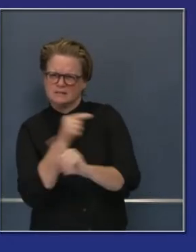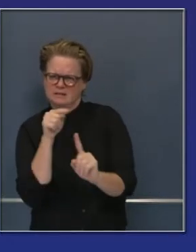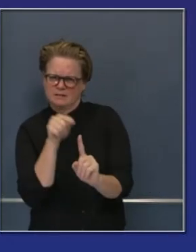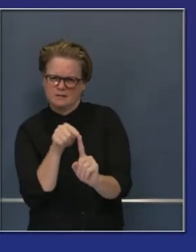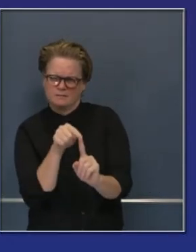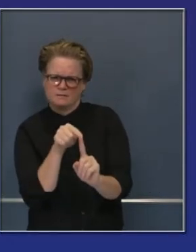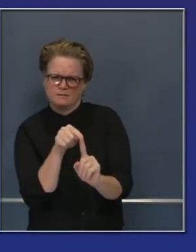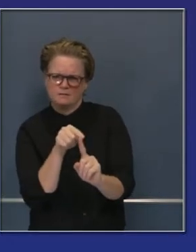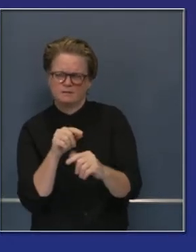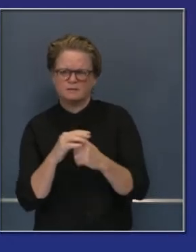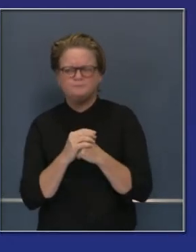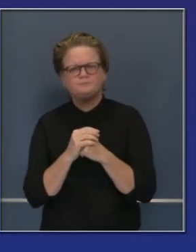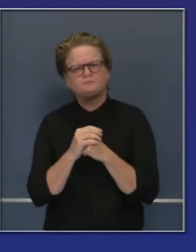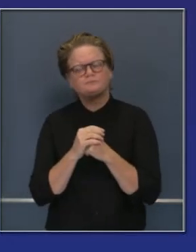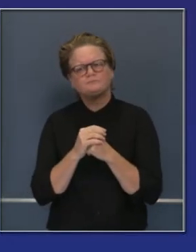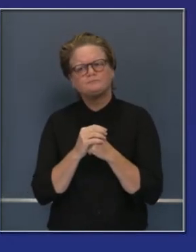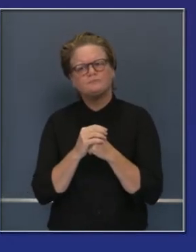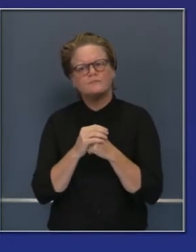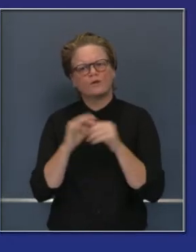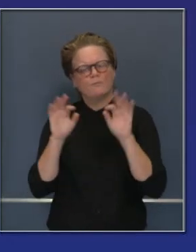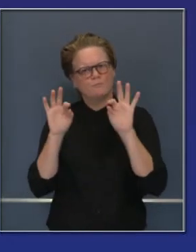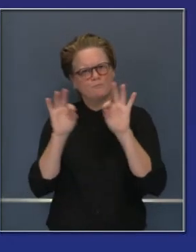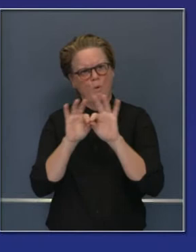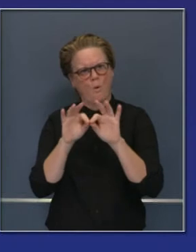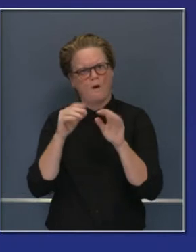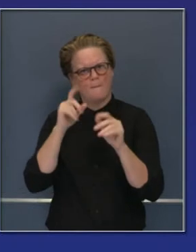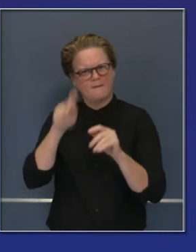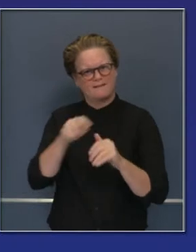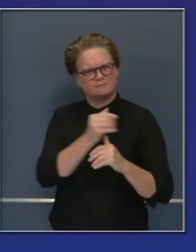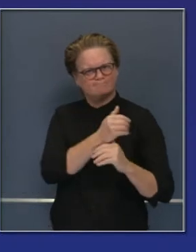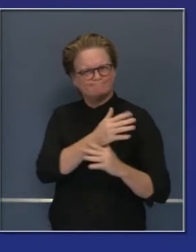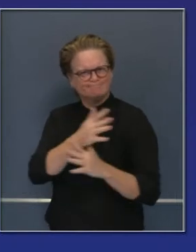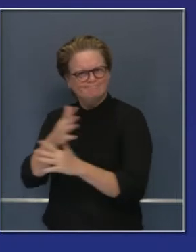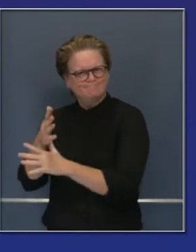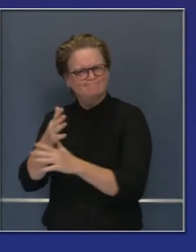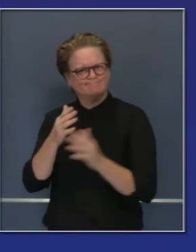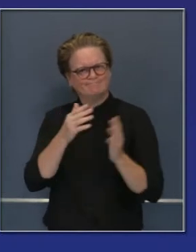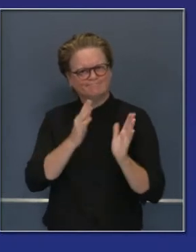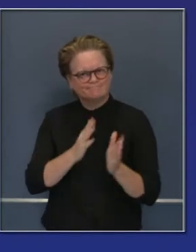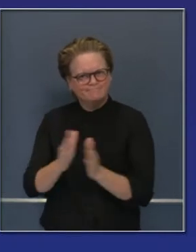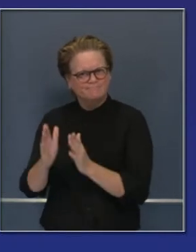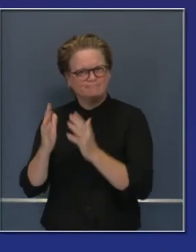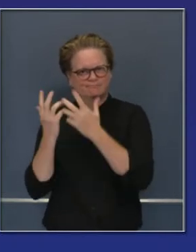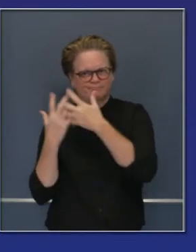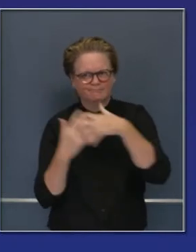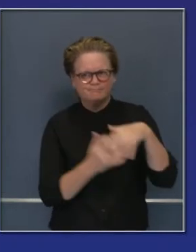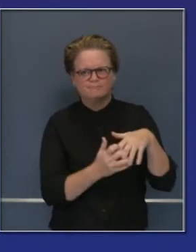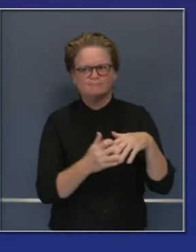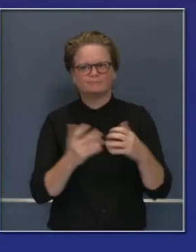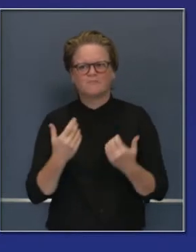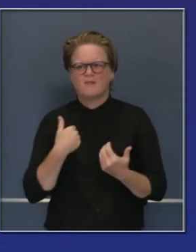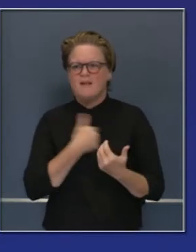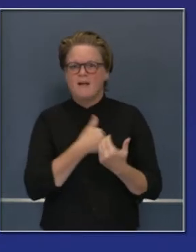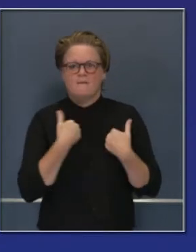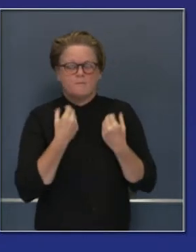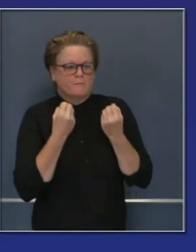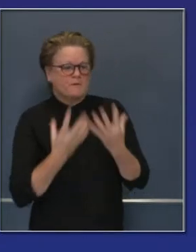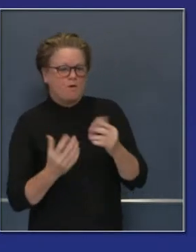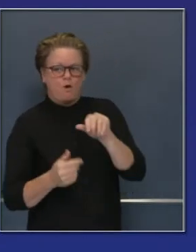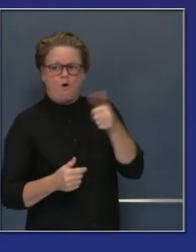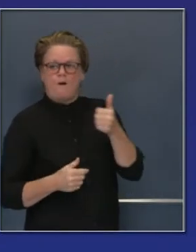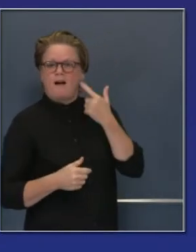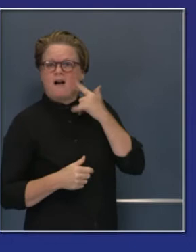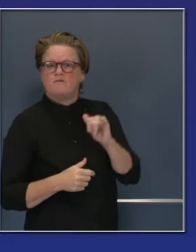a uno de nuestros consultores como parte de su equipo de recuperación para el Plan Nacional de Recuperación de COVID. Buena noticia para